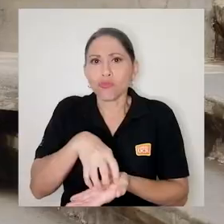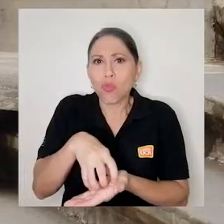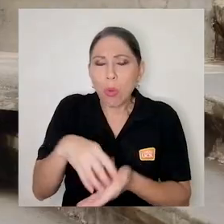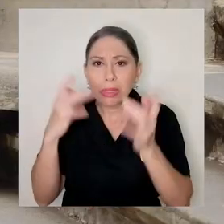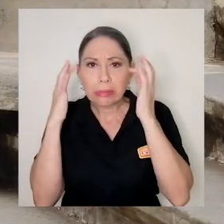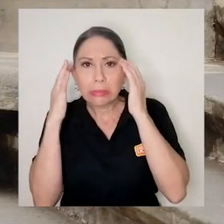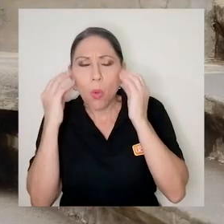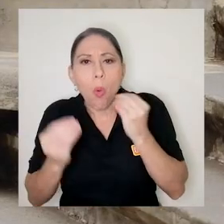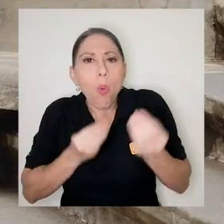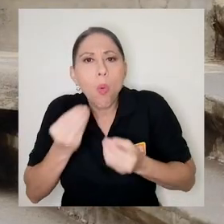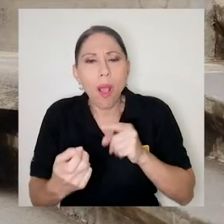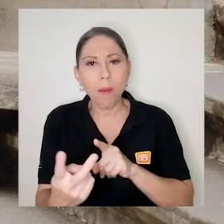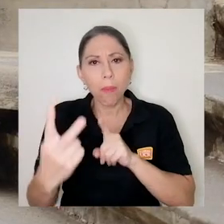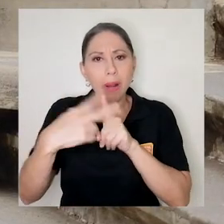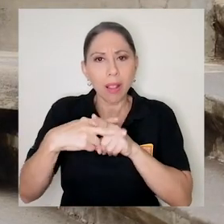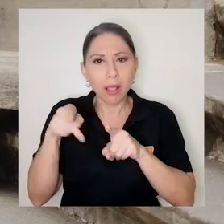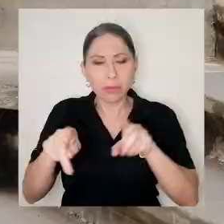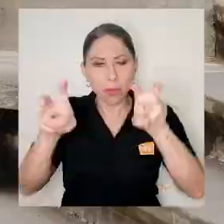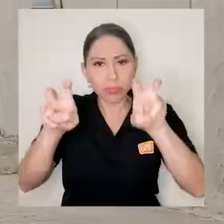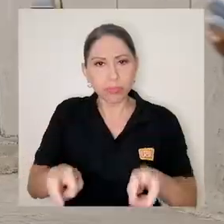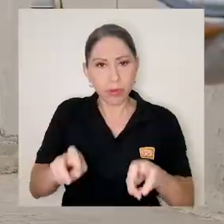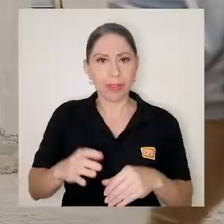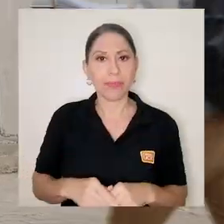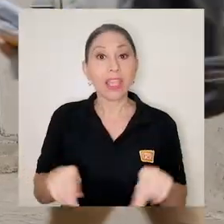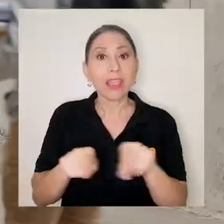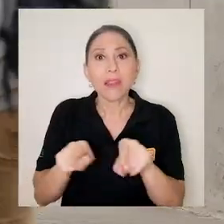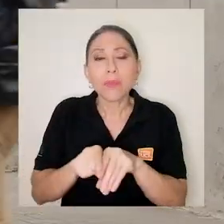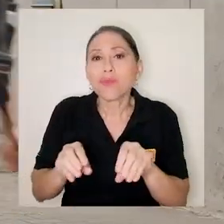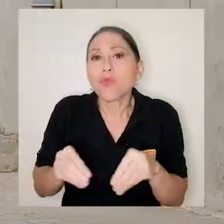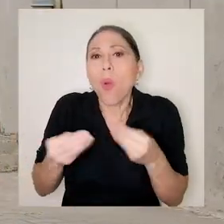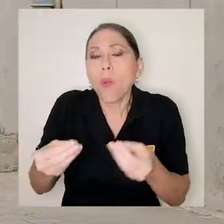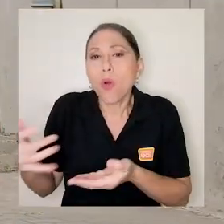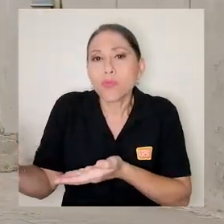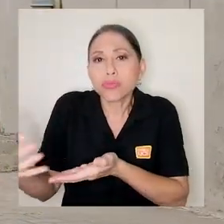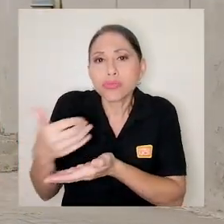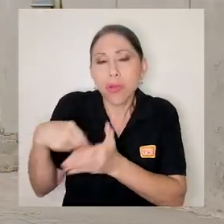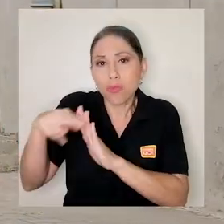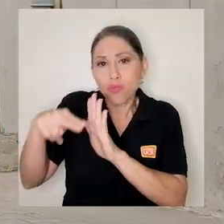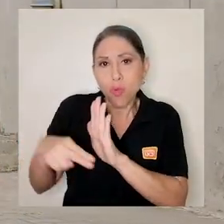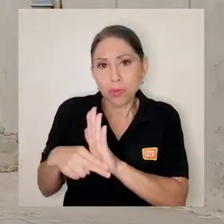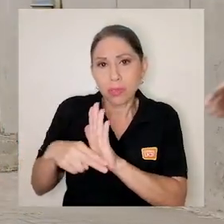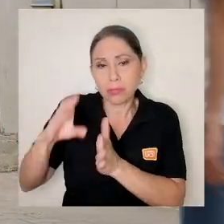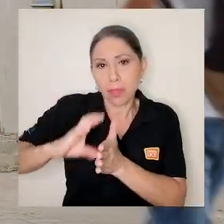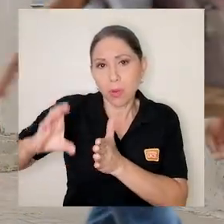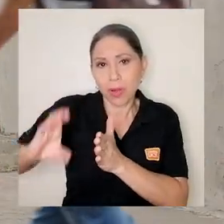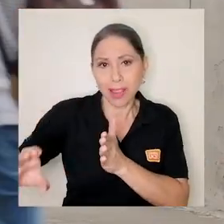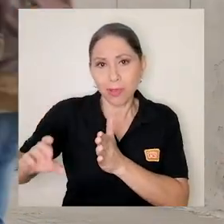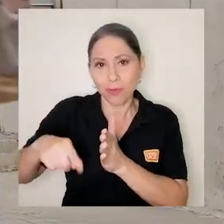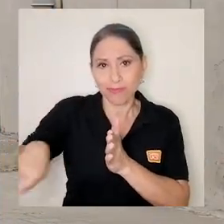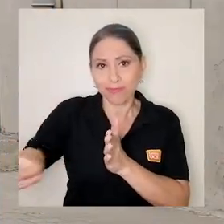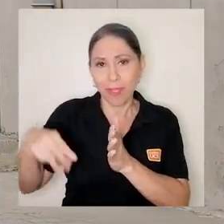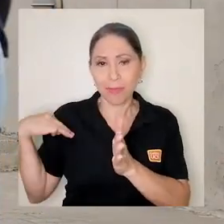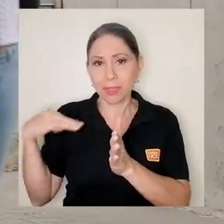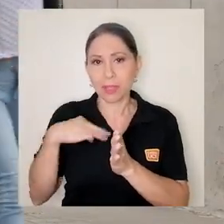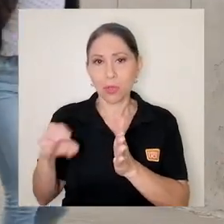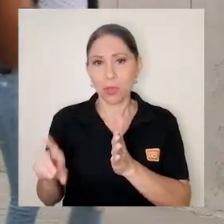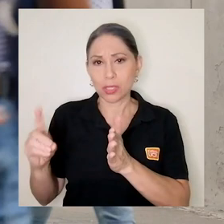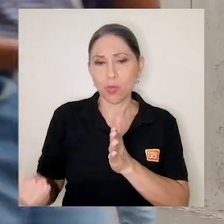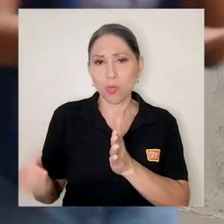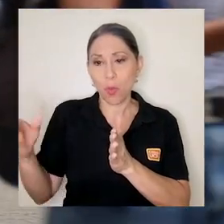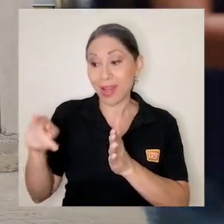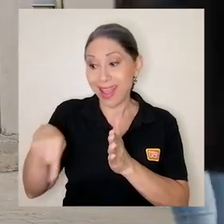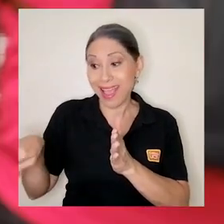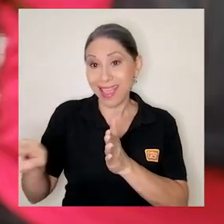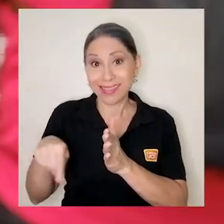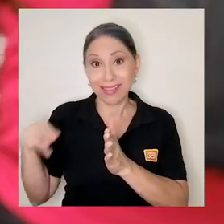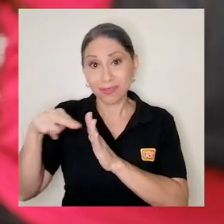dudas sobre la aplicación de dicha prueba y sobre la recopilación de las calificaciones de secundaria por parte del Ministerio de Educación